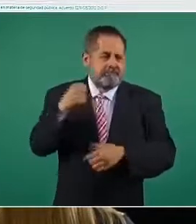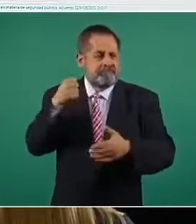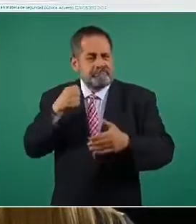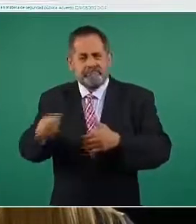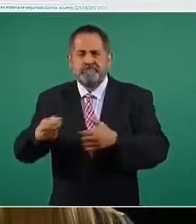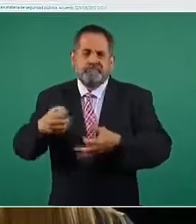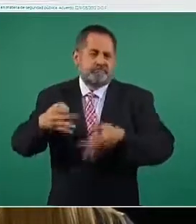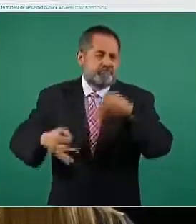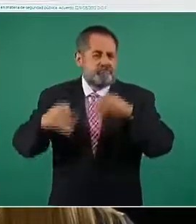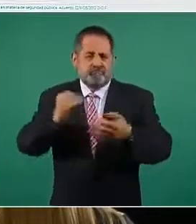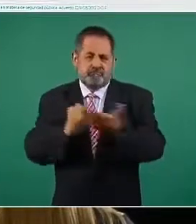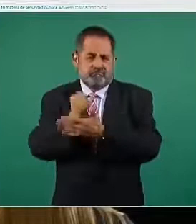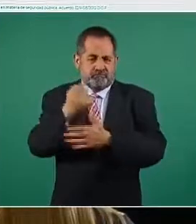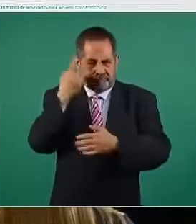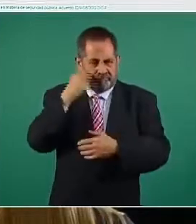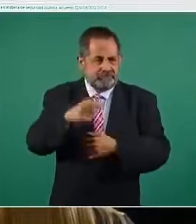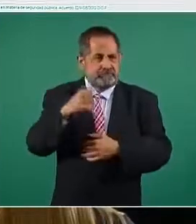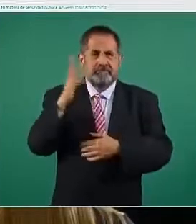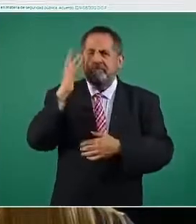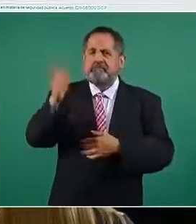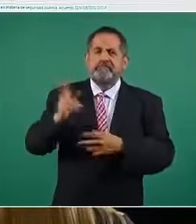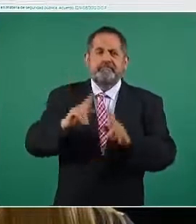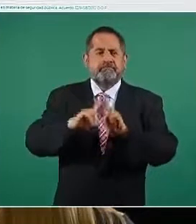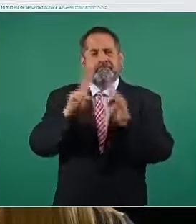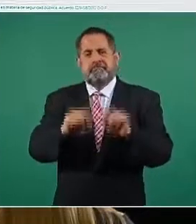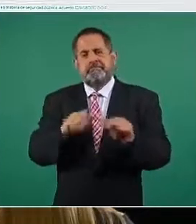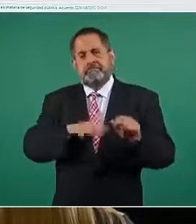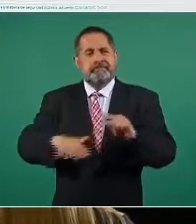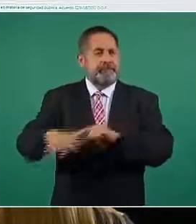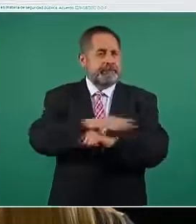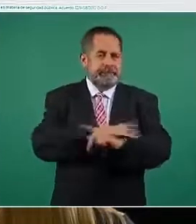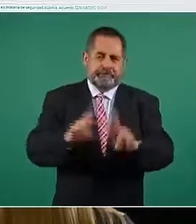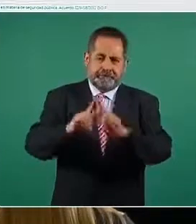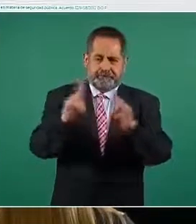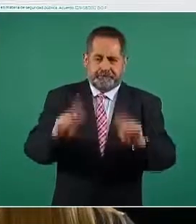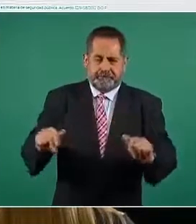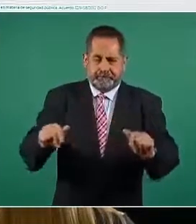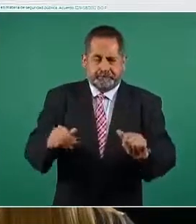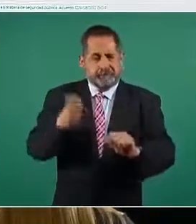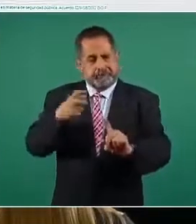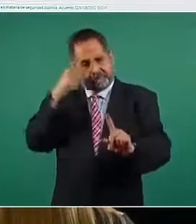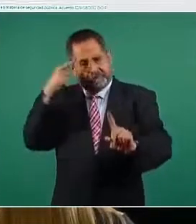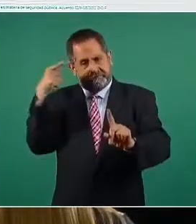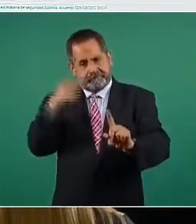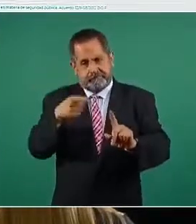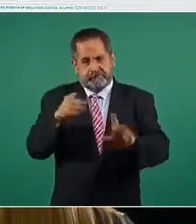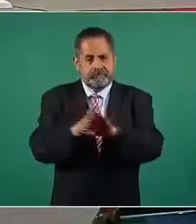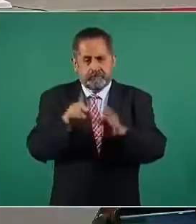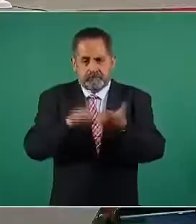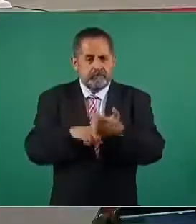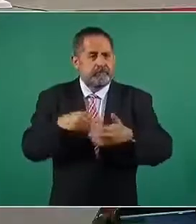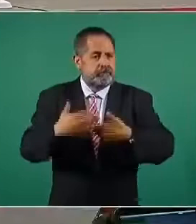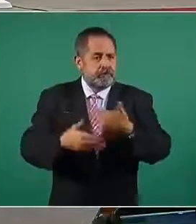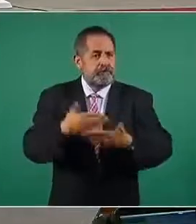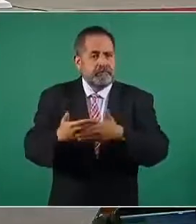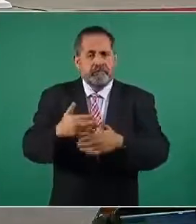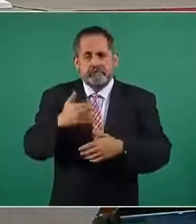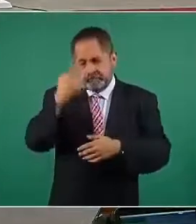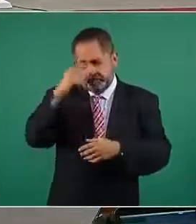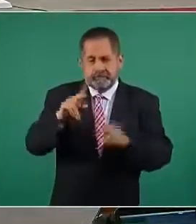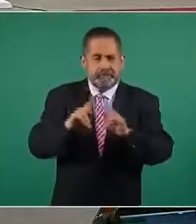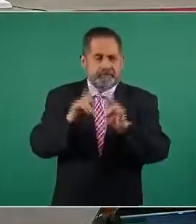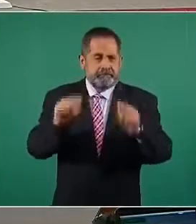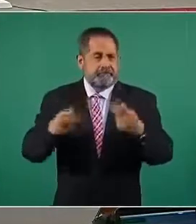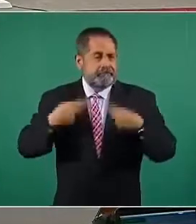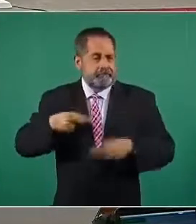para construir la paz en estos municipios. Todo va encaminado para la tranquilidad y la paz